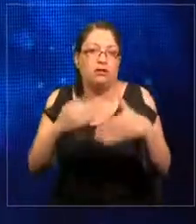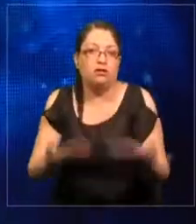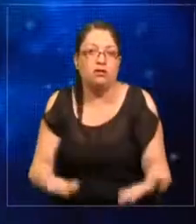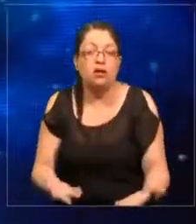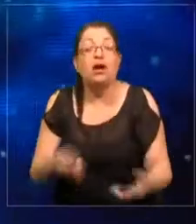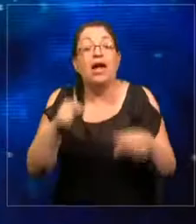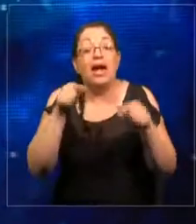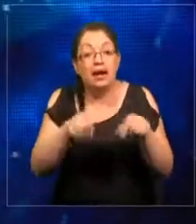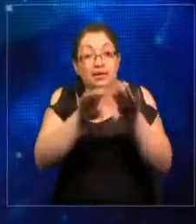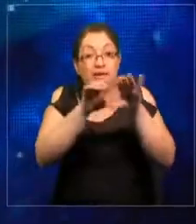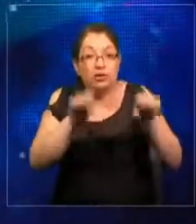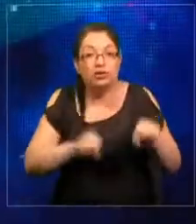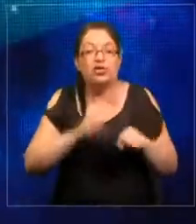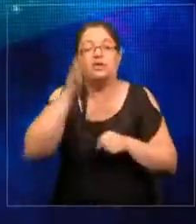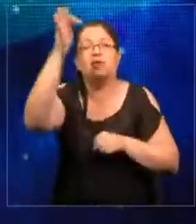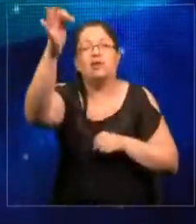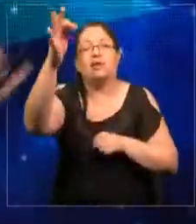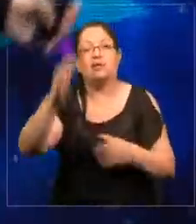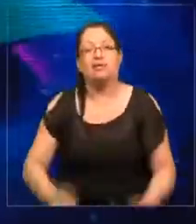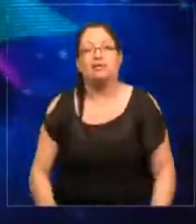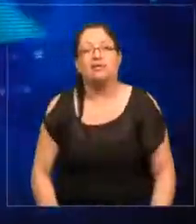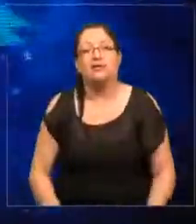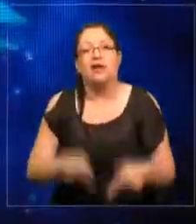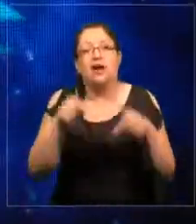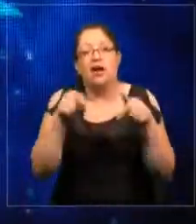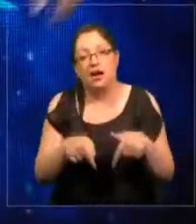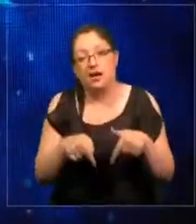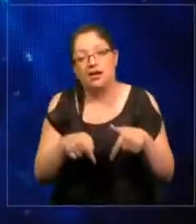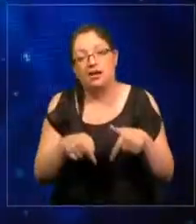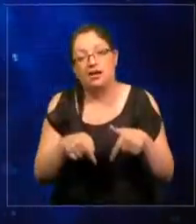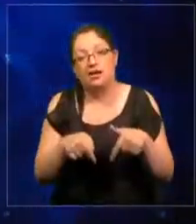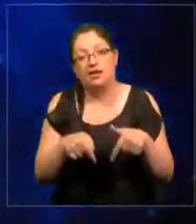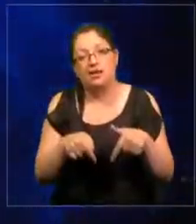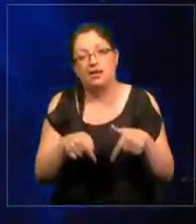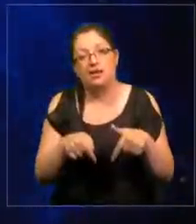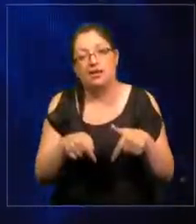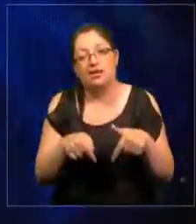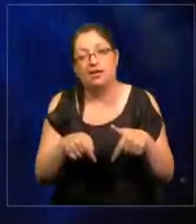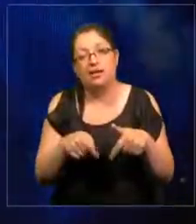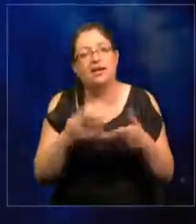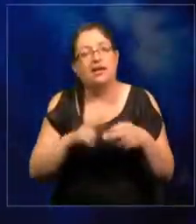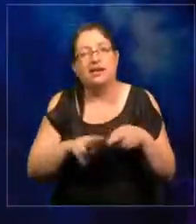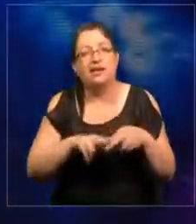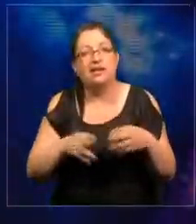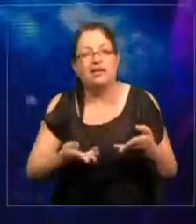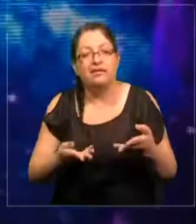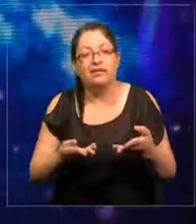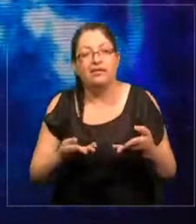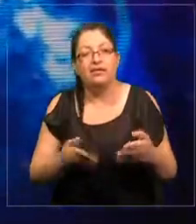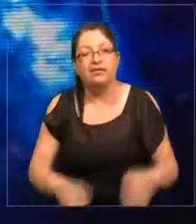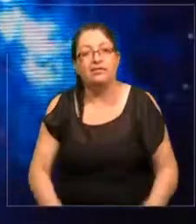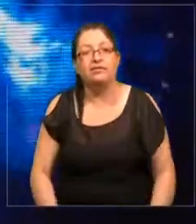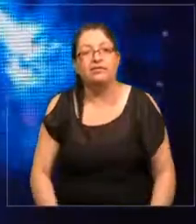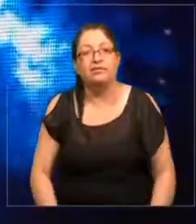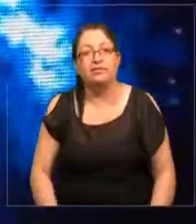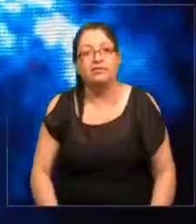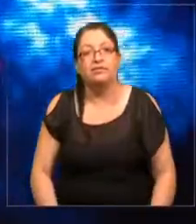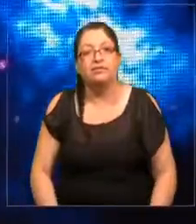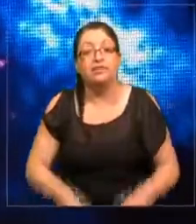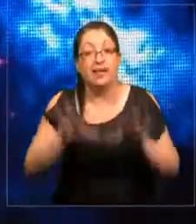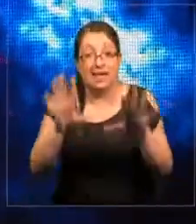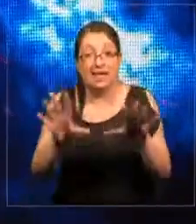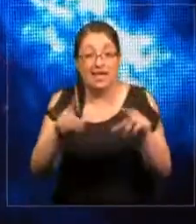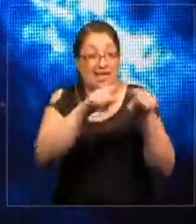este es el sistema de operar del futuro. Va, de hecho, a unir 10 salas de